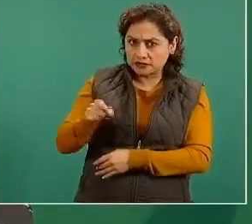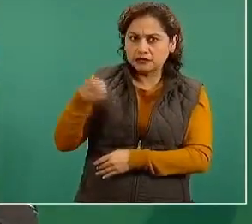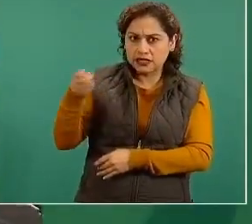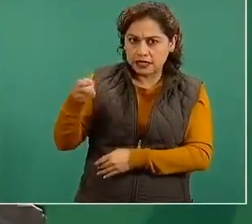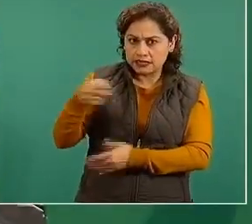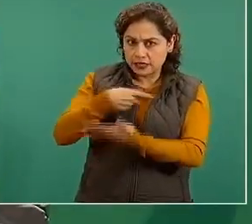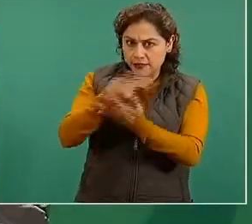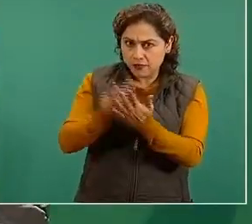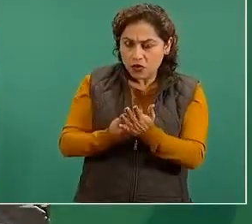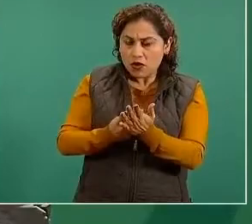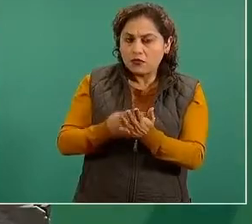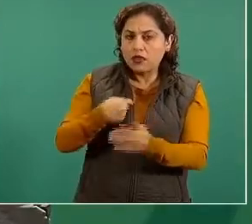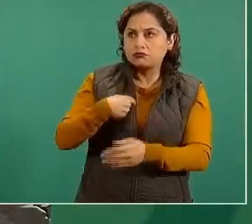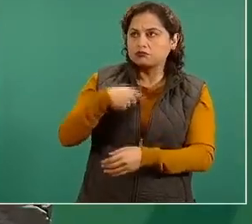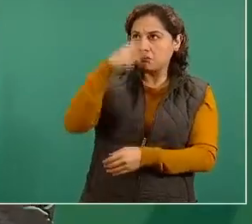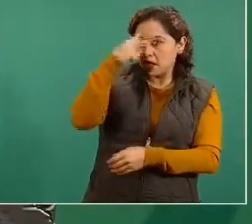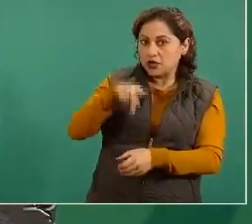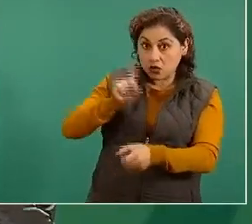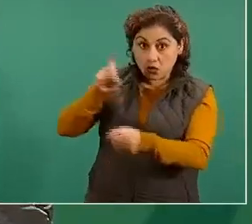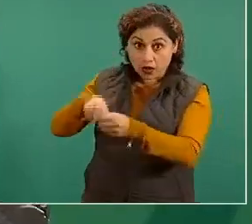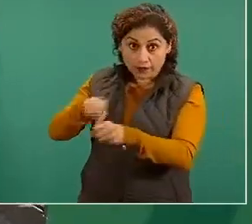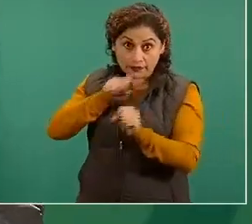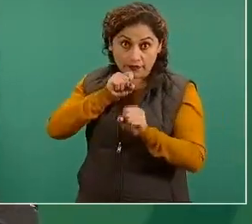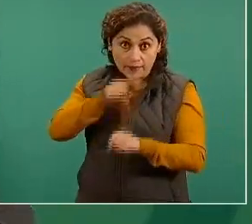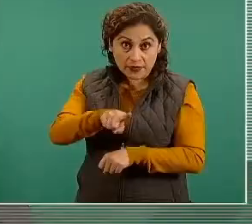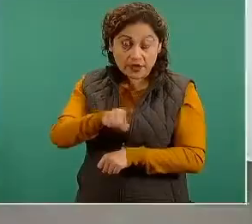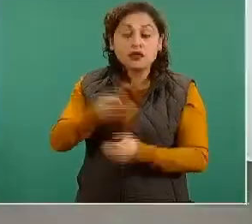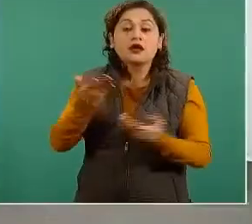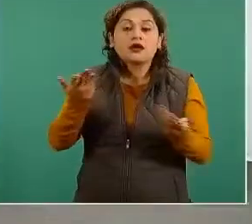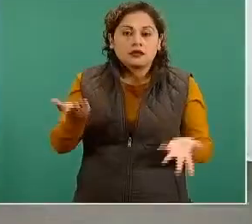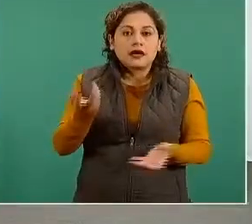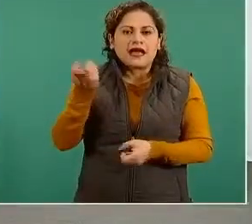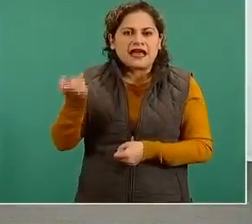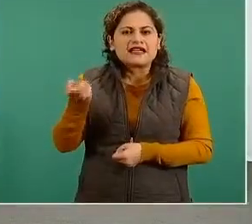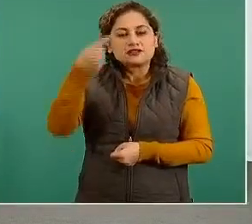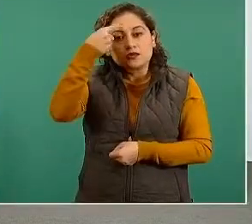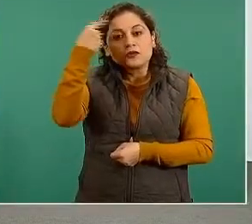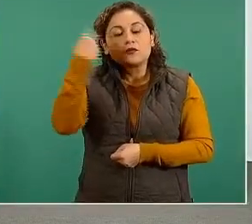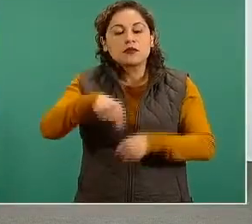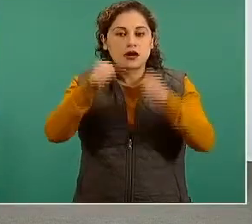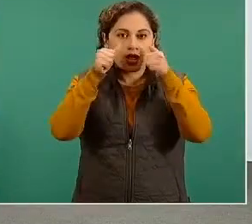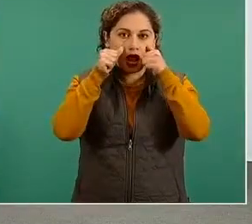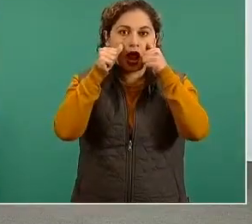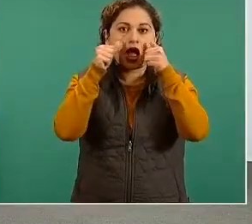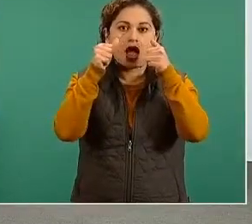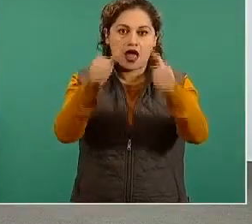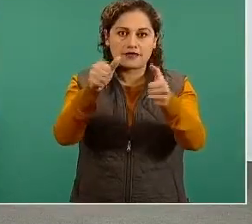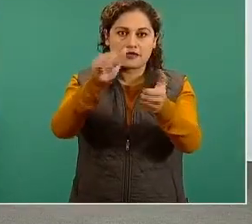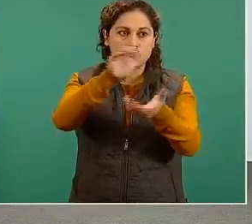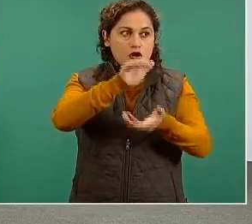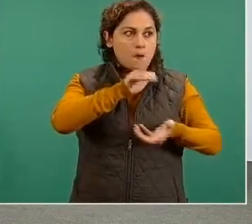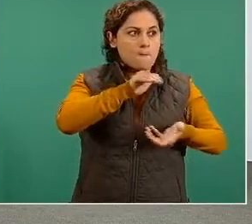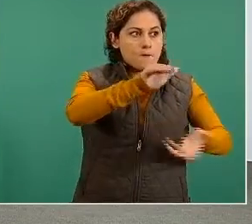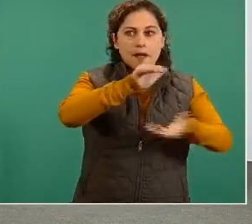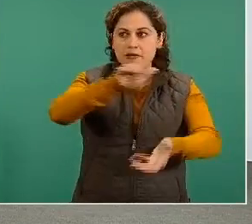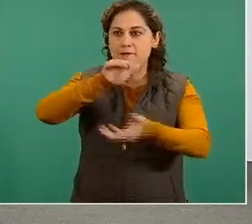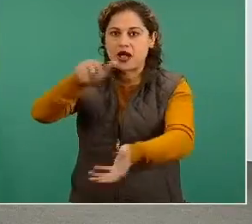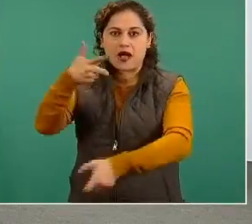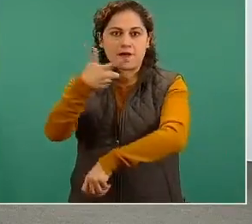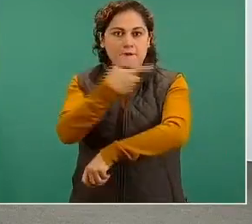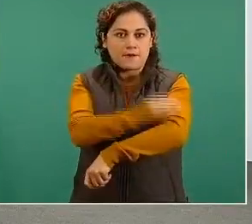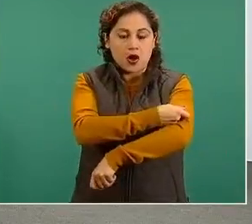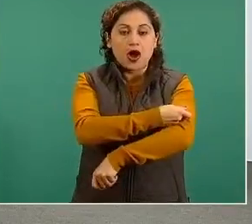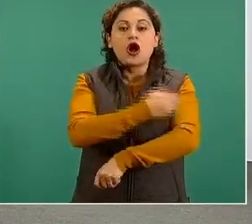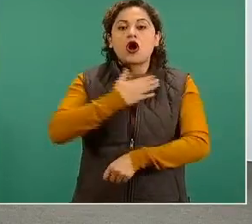es para poder hacer una distribución más justa y homogénea de